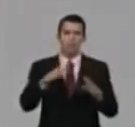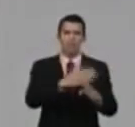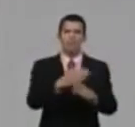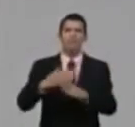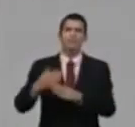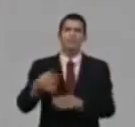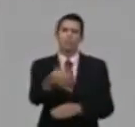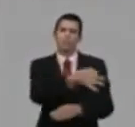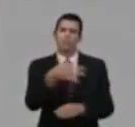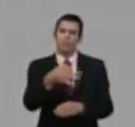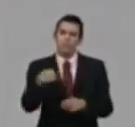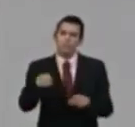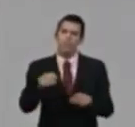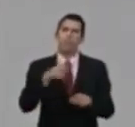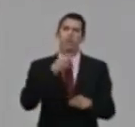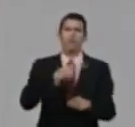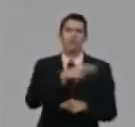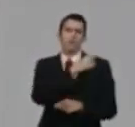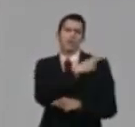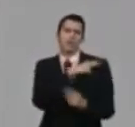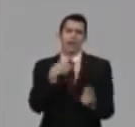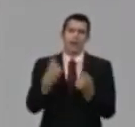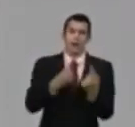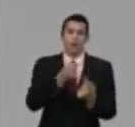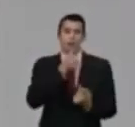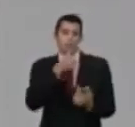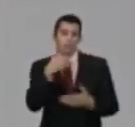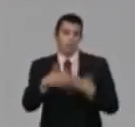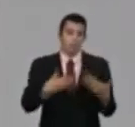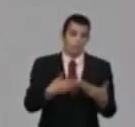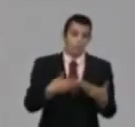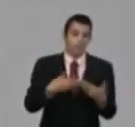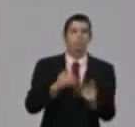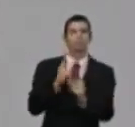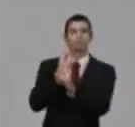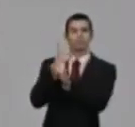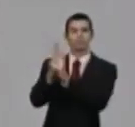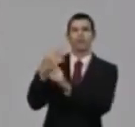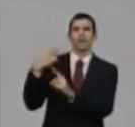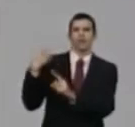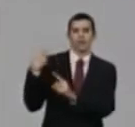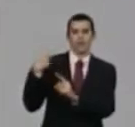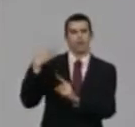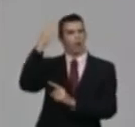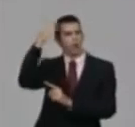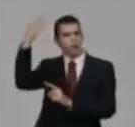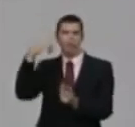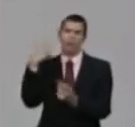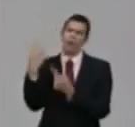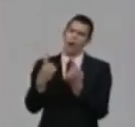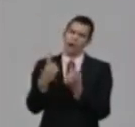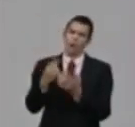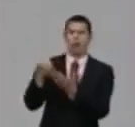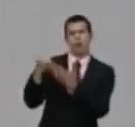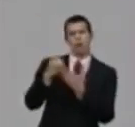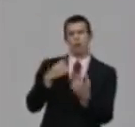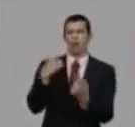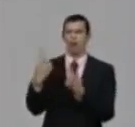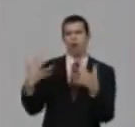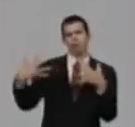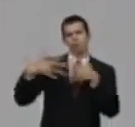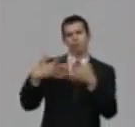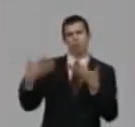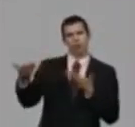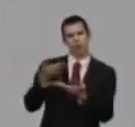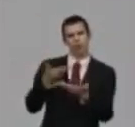a las autoridades, cuando hubiera alguna falta de atención que pudiera darse en algún caso, a alguna persona a que no se le haya llegado, pero lo